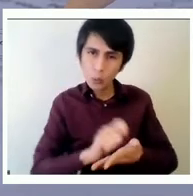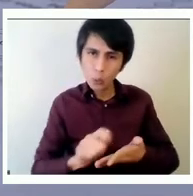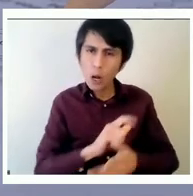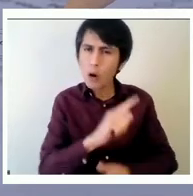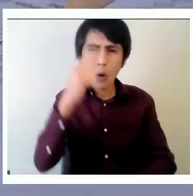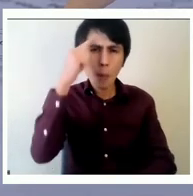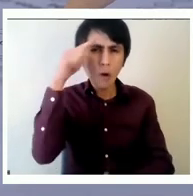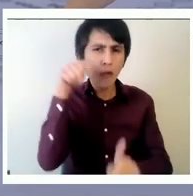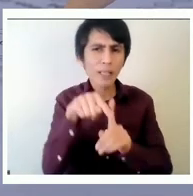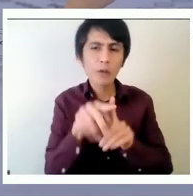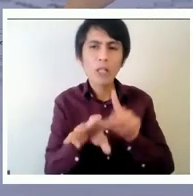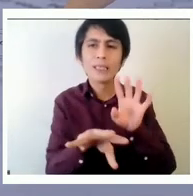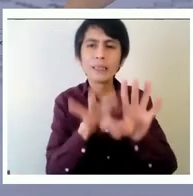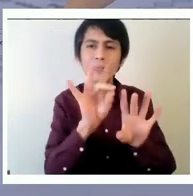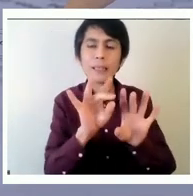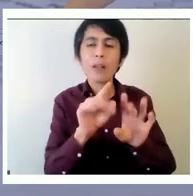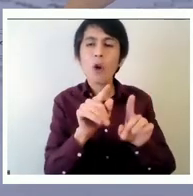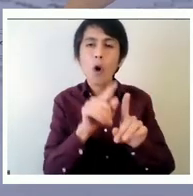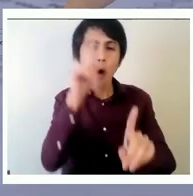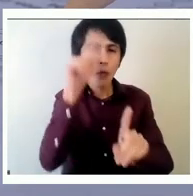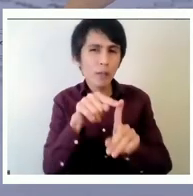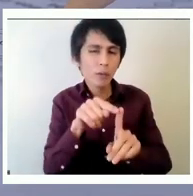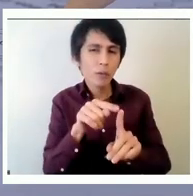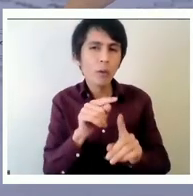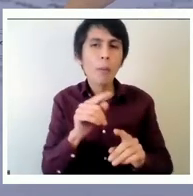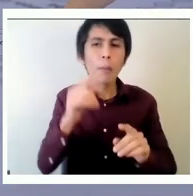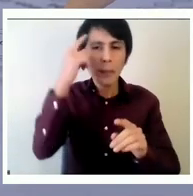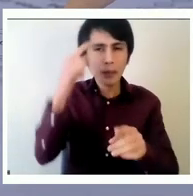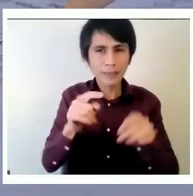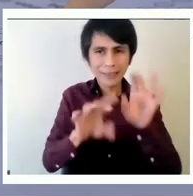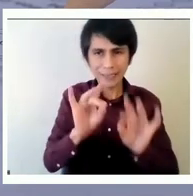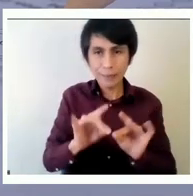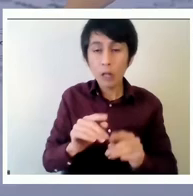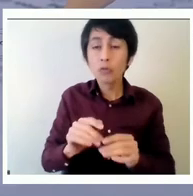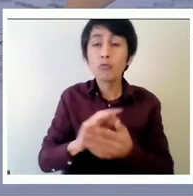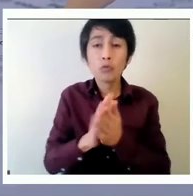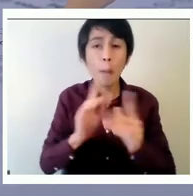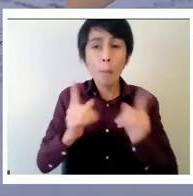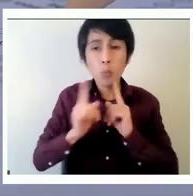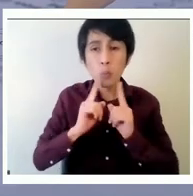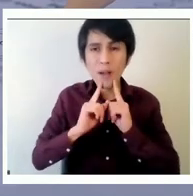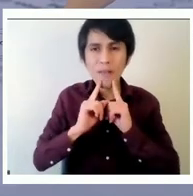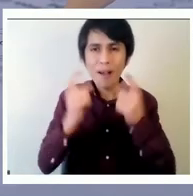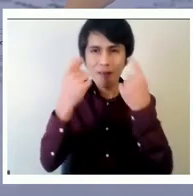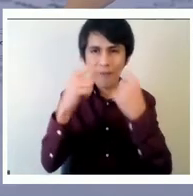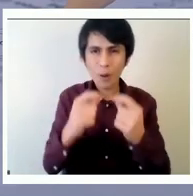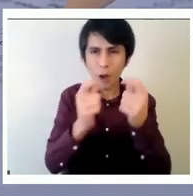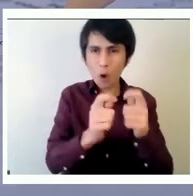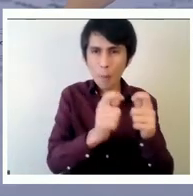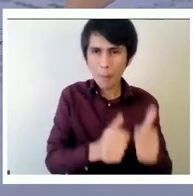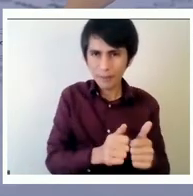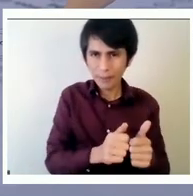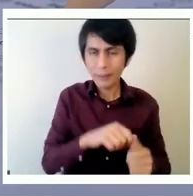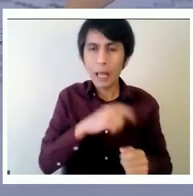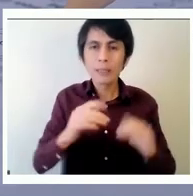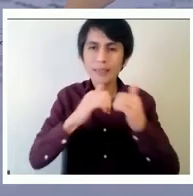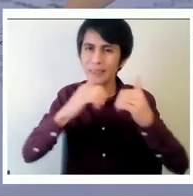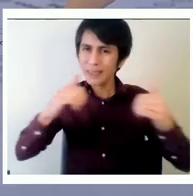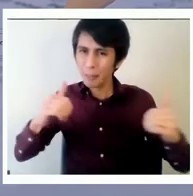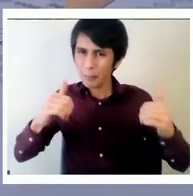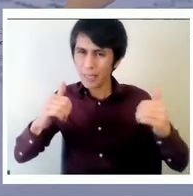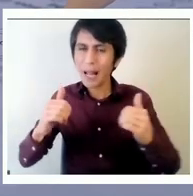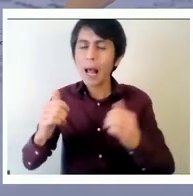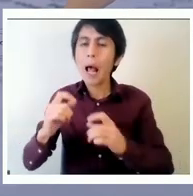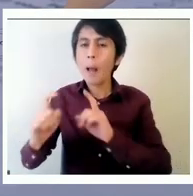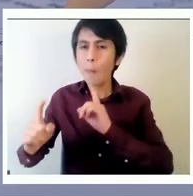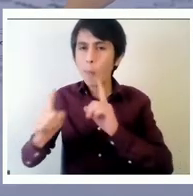selectiva que todas las pruebas evaluan competencia separar las pruebas de ciencias se están haciendo los estudios tenemos muy